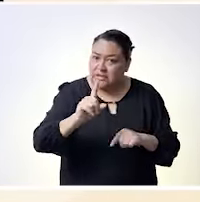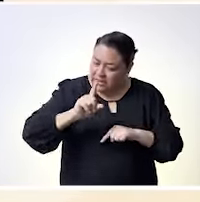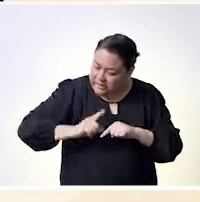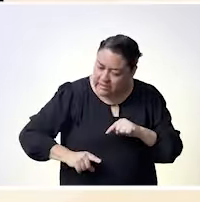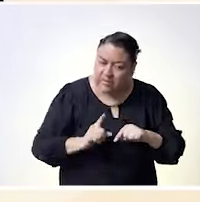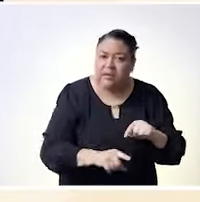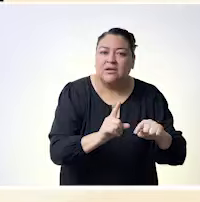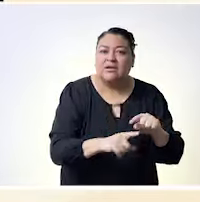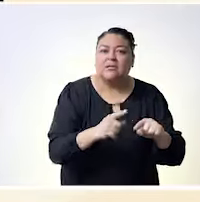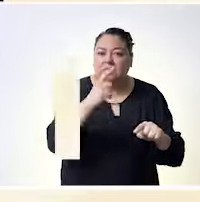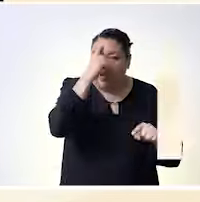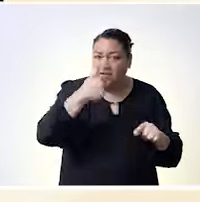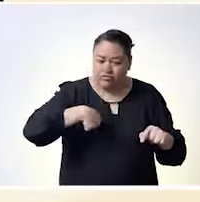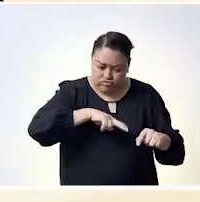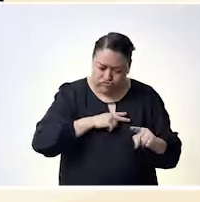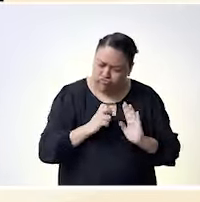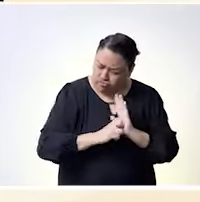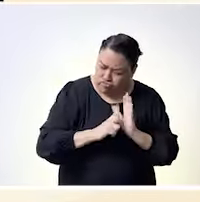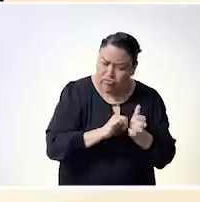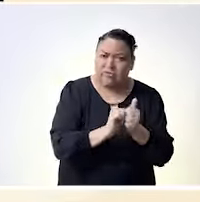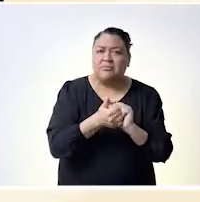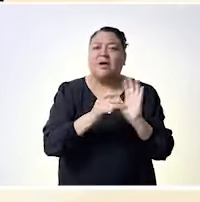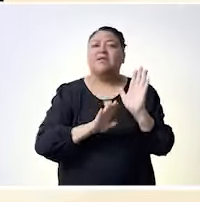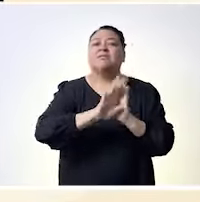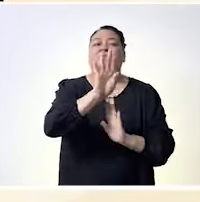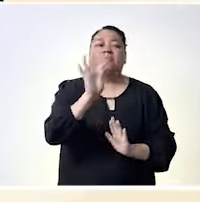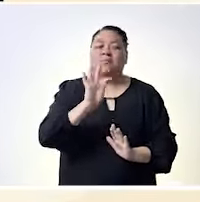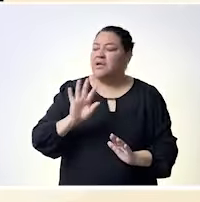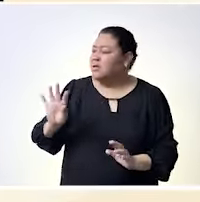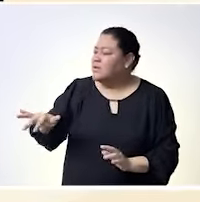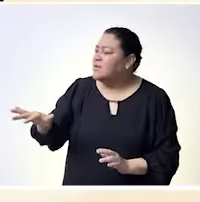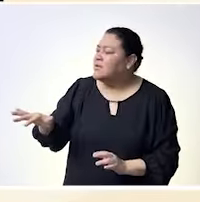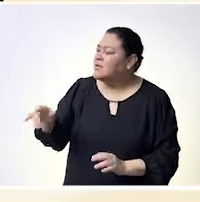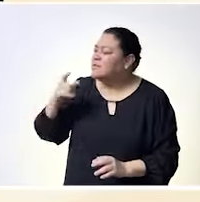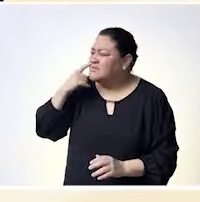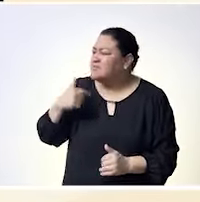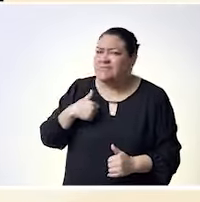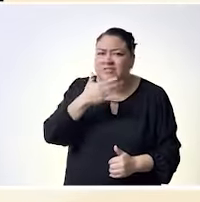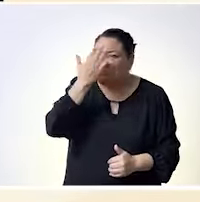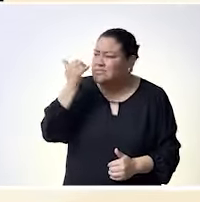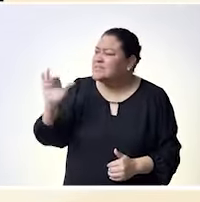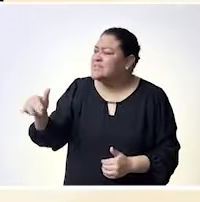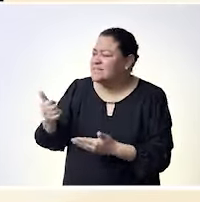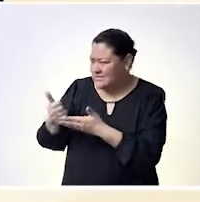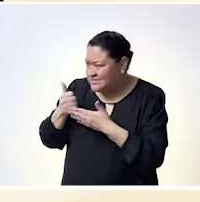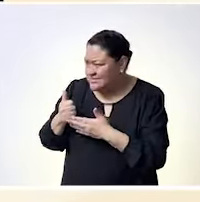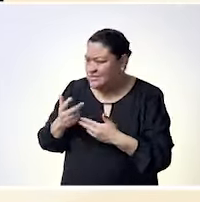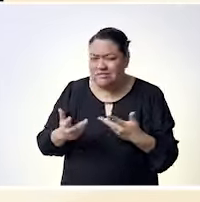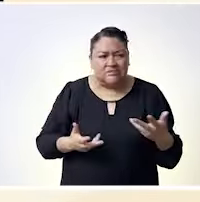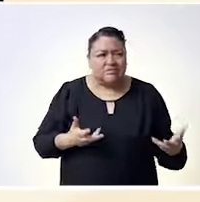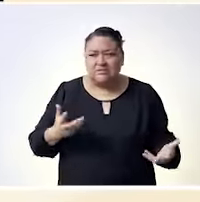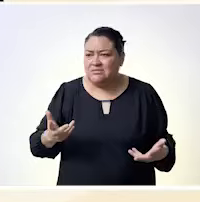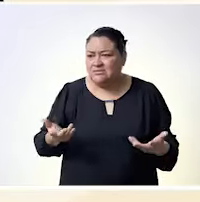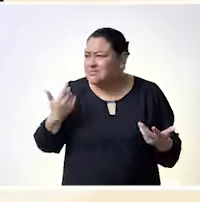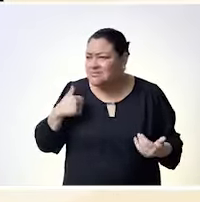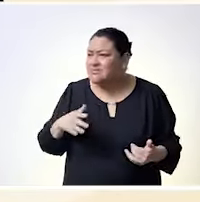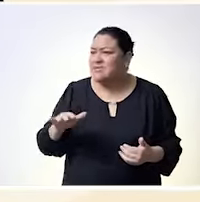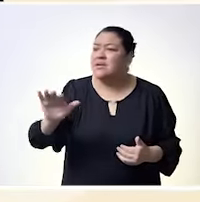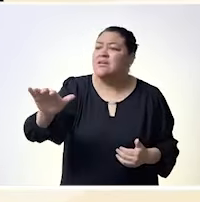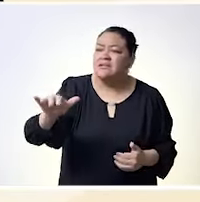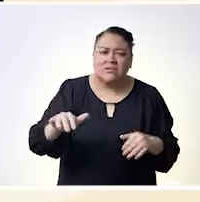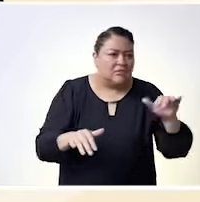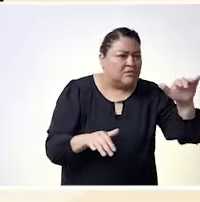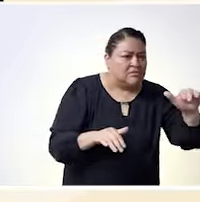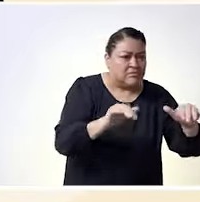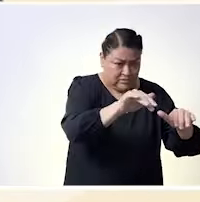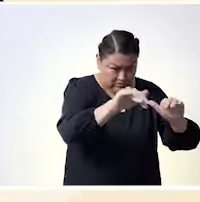entre nosotras en conjunto y vamos aprendiendo una de la otra nos va haciendo parte y además rompiendo